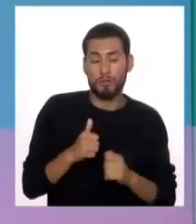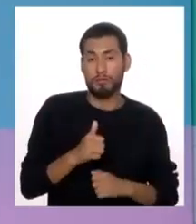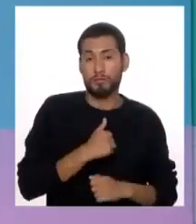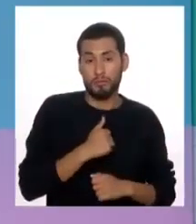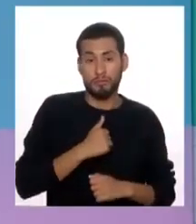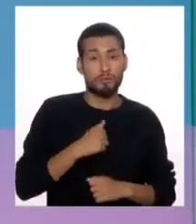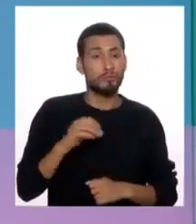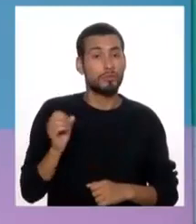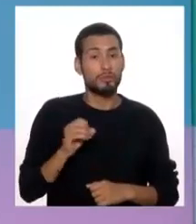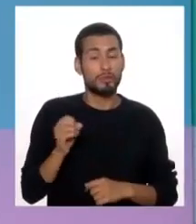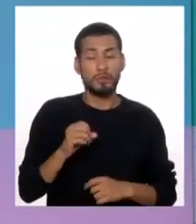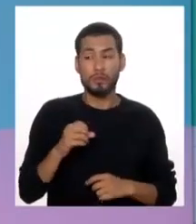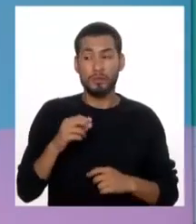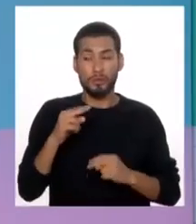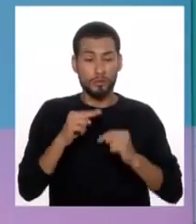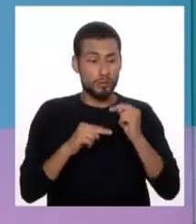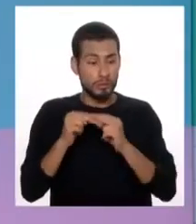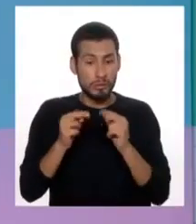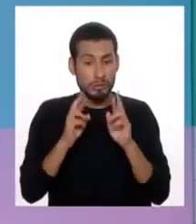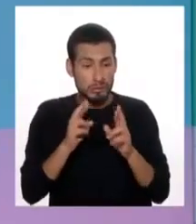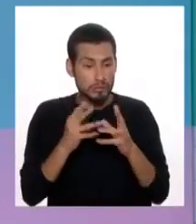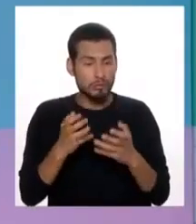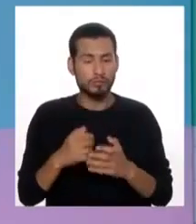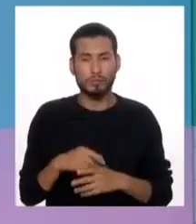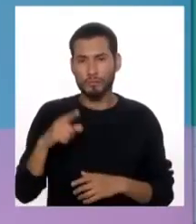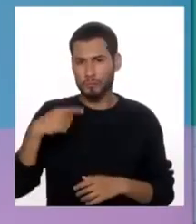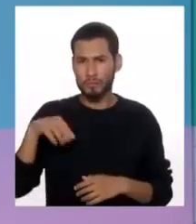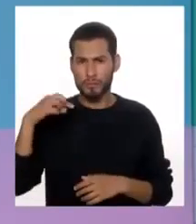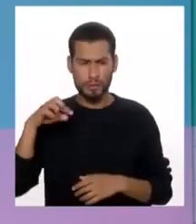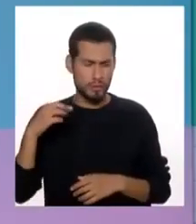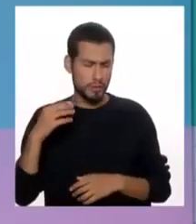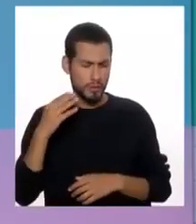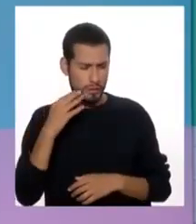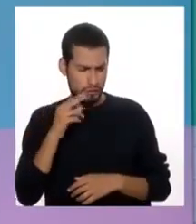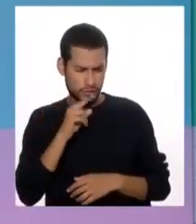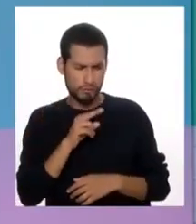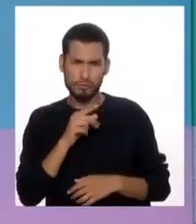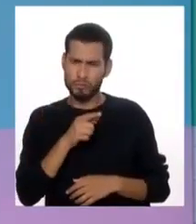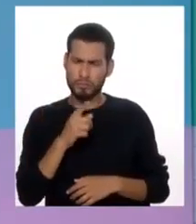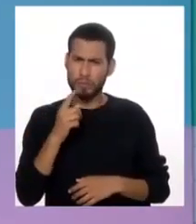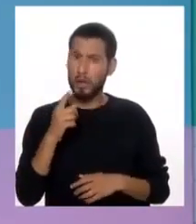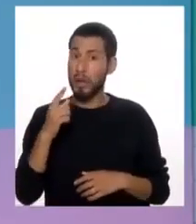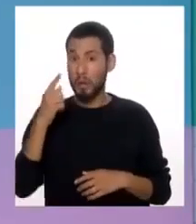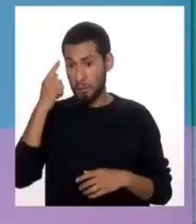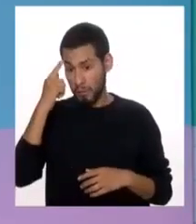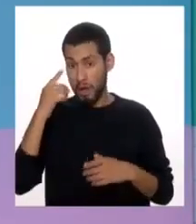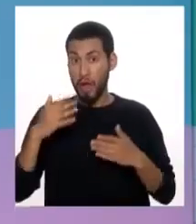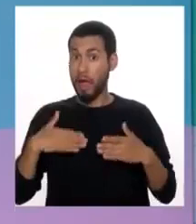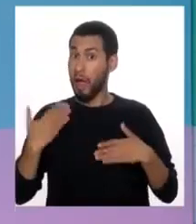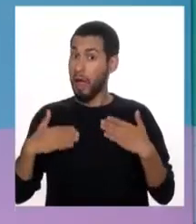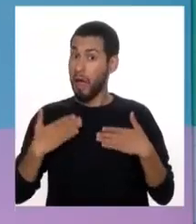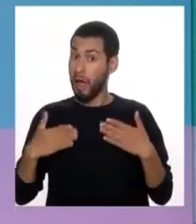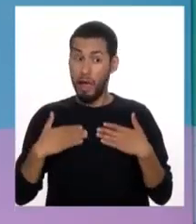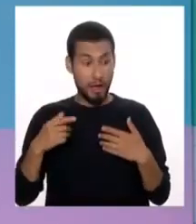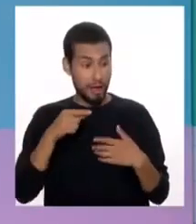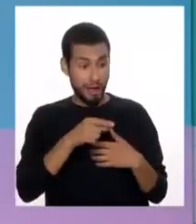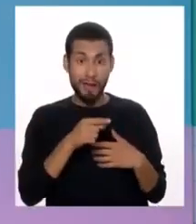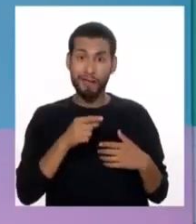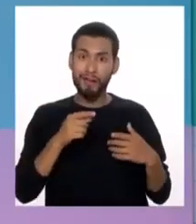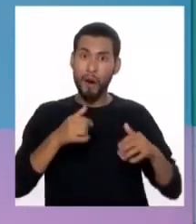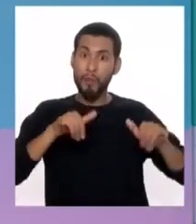mismas o con un nutricionista. Los padres pueden estar al principio con mucha emoción, expectativa, que se estén